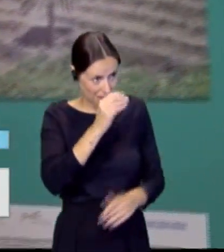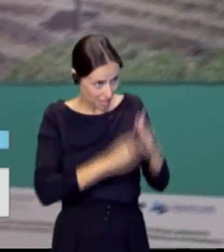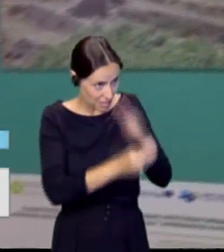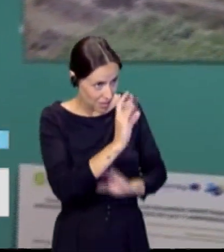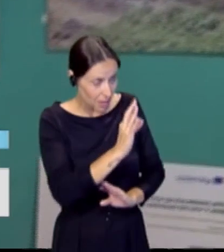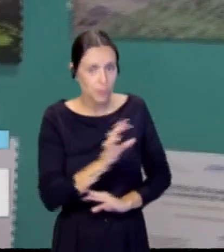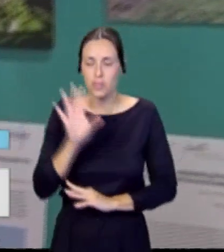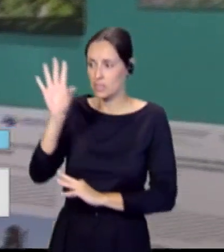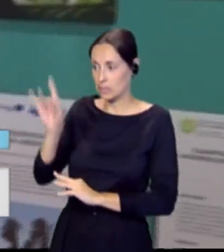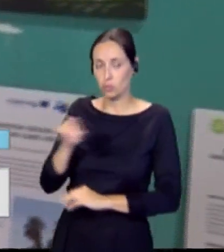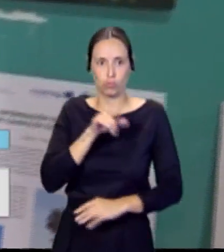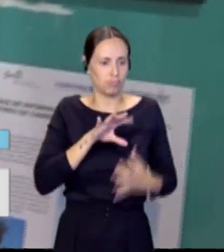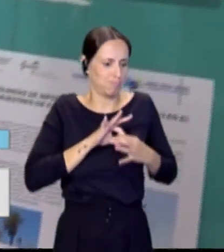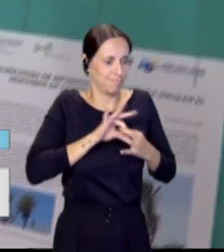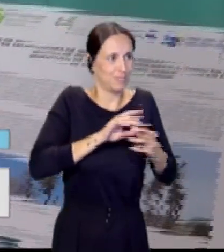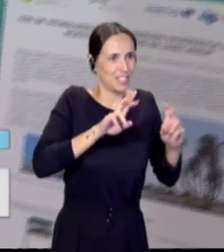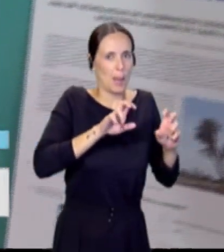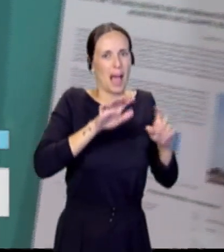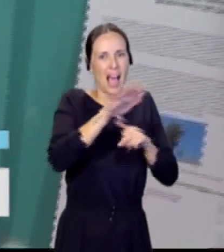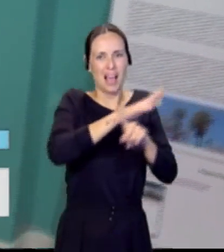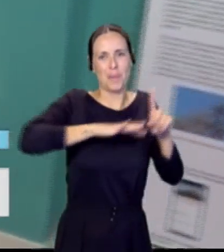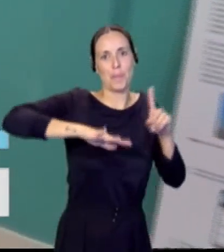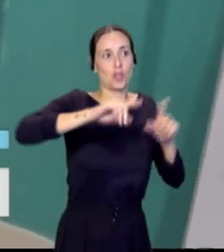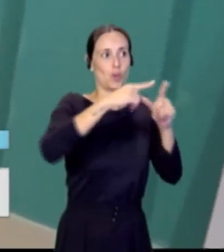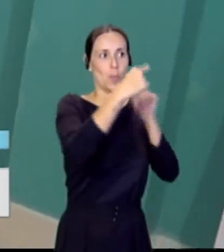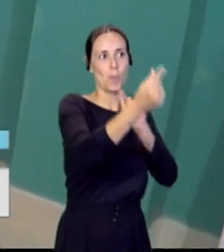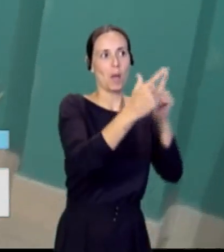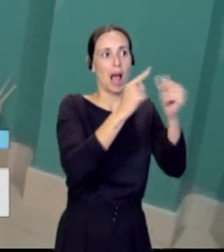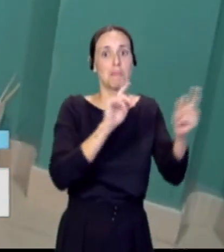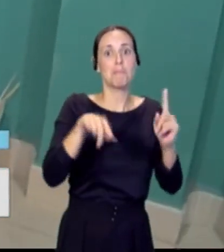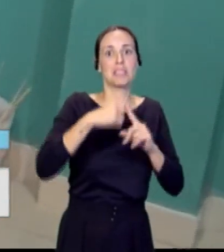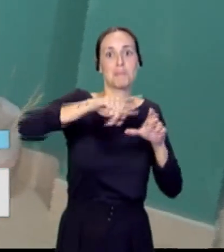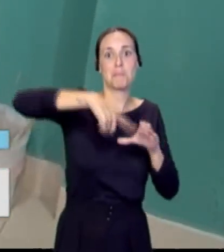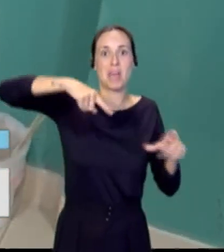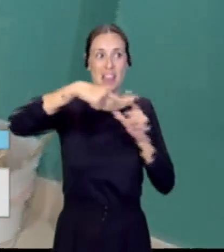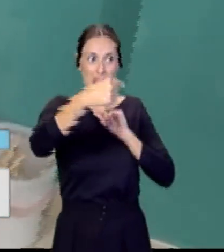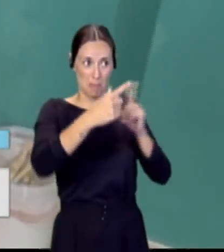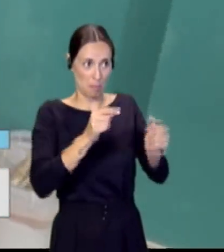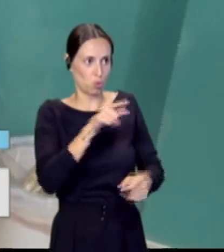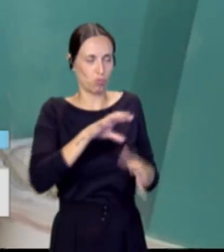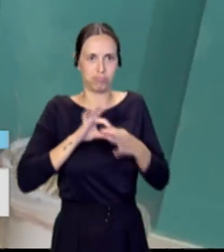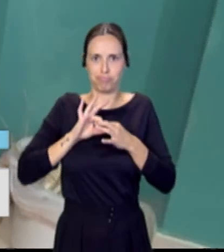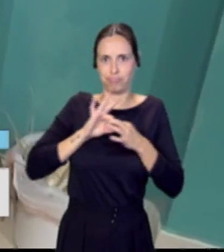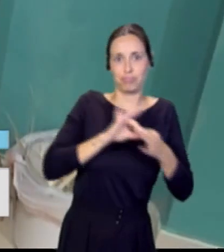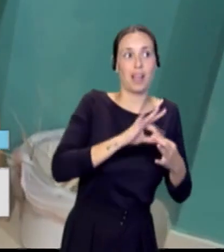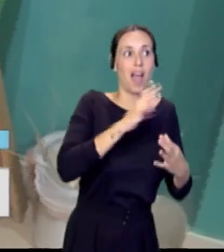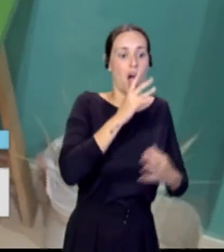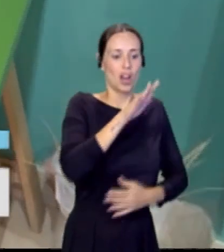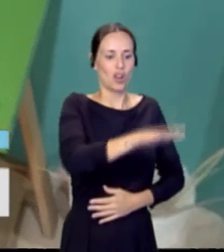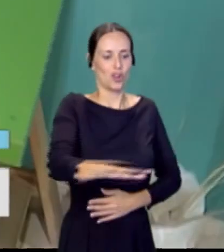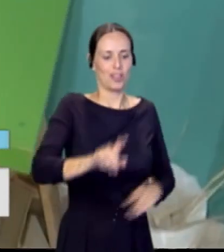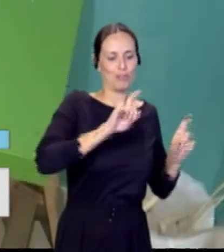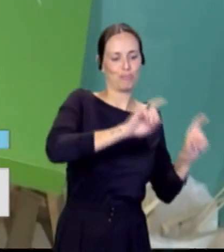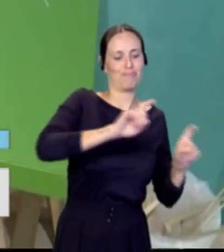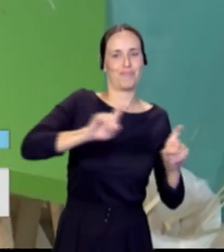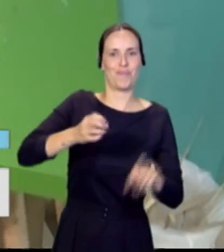pequeñita a este mundo de la palma, a este mundo de la miel de palma. Ahora te encargas de transmitir esas ideas, esos valores también, a los más peques de La Gomera.